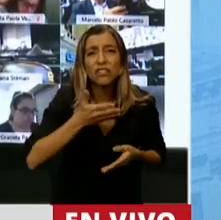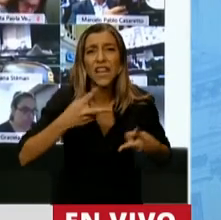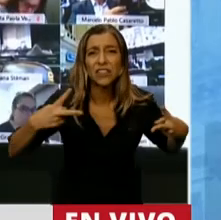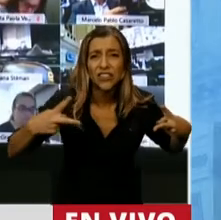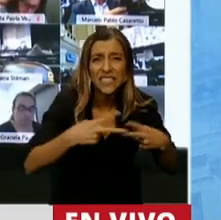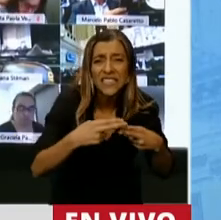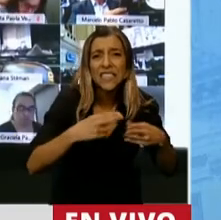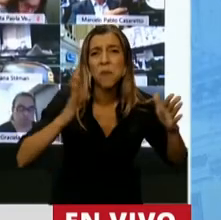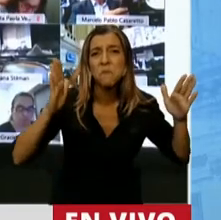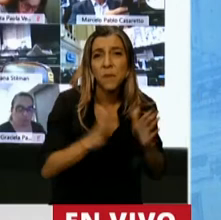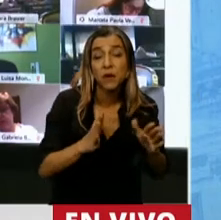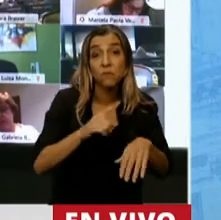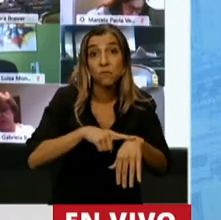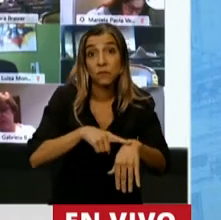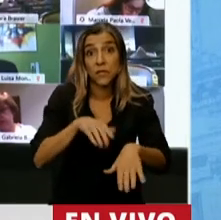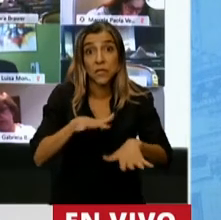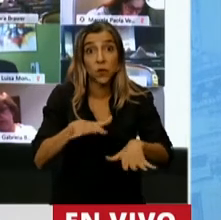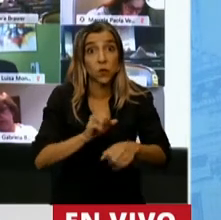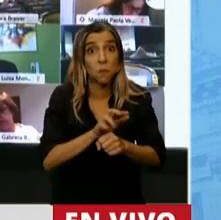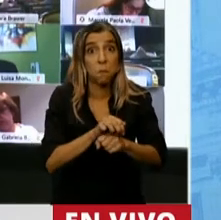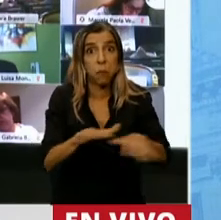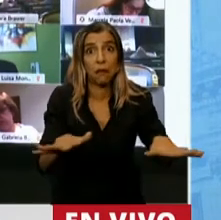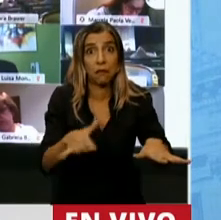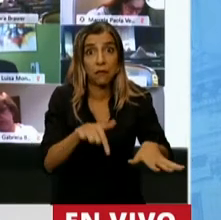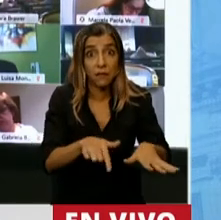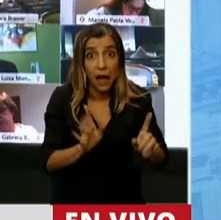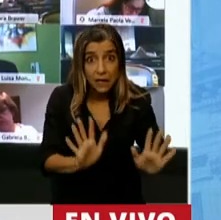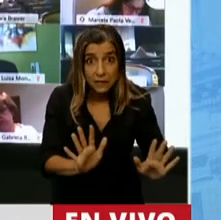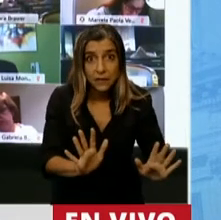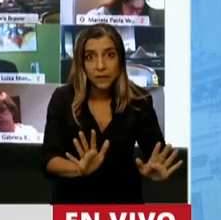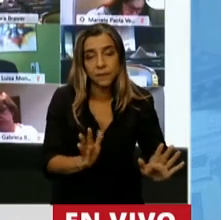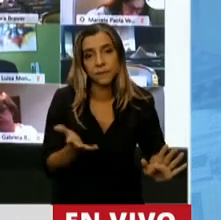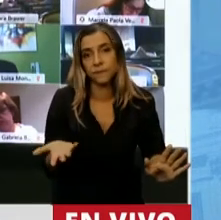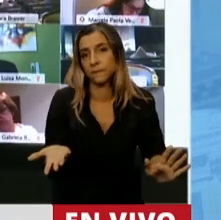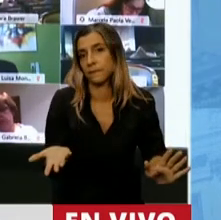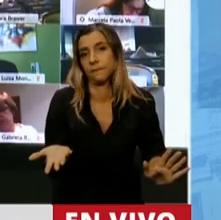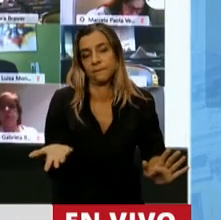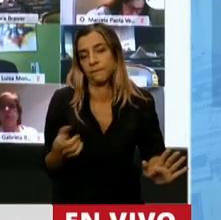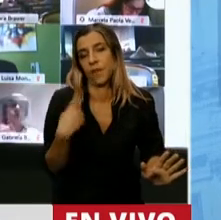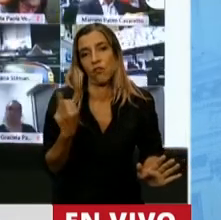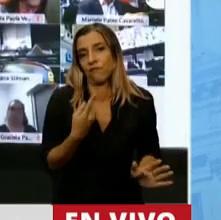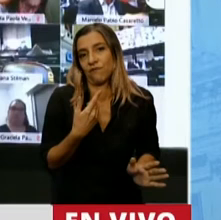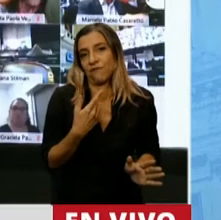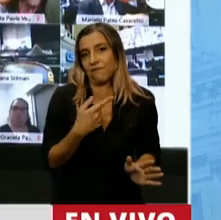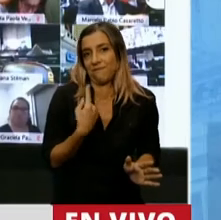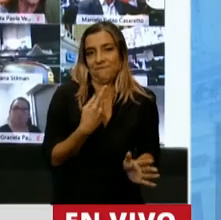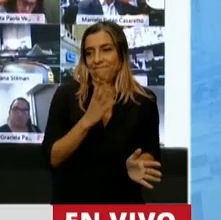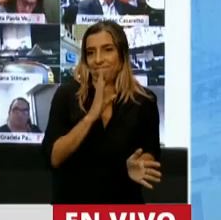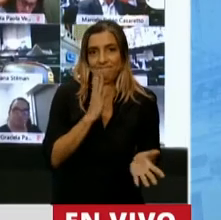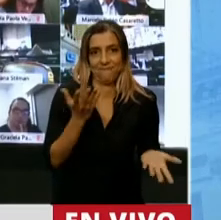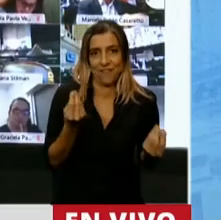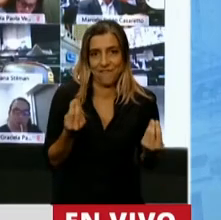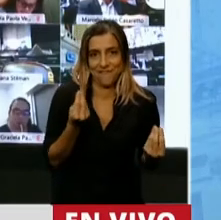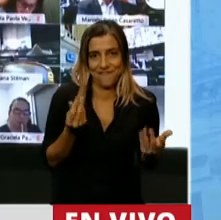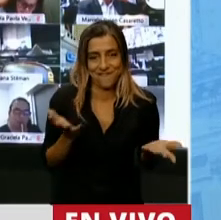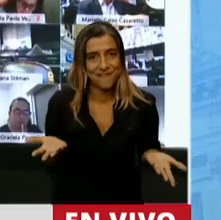en salud en medio de la pandemia. No vamos a responder el argumento de que este presupuesto está hecho